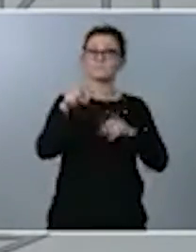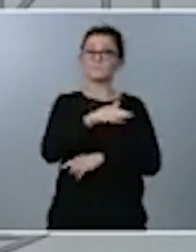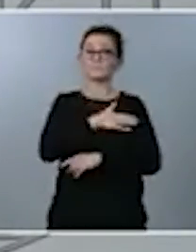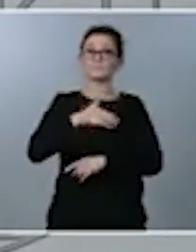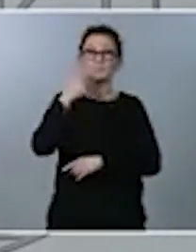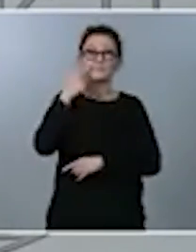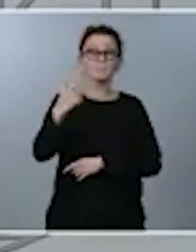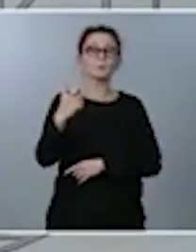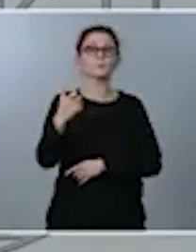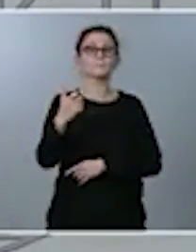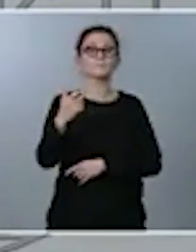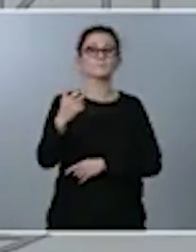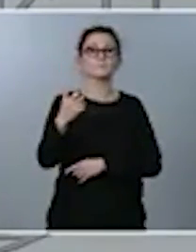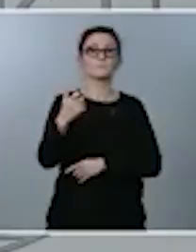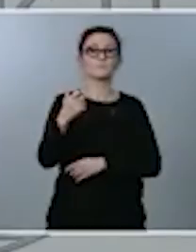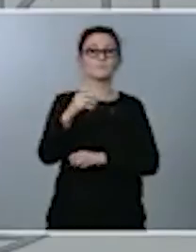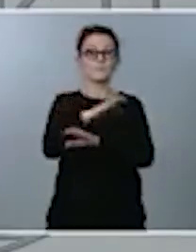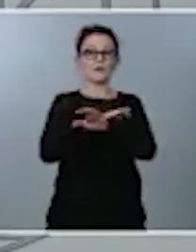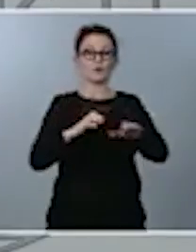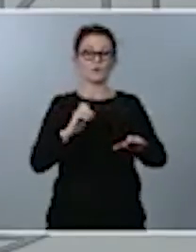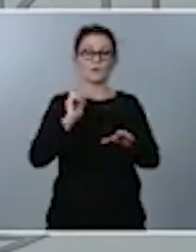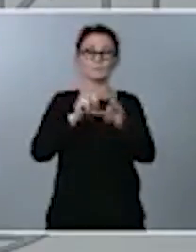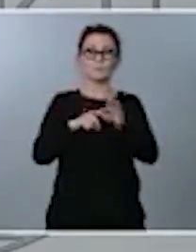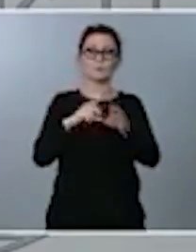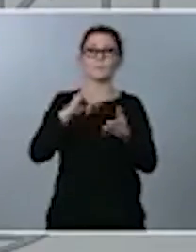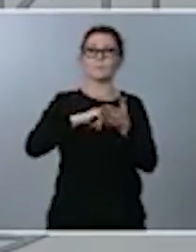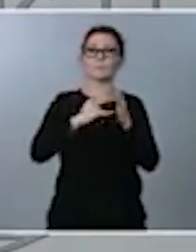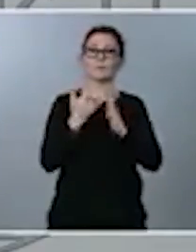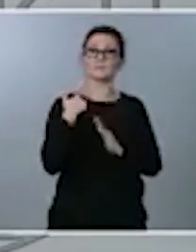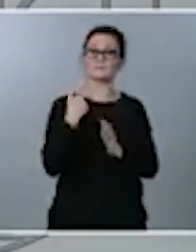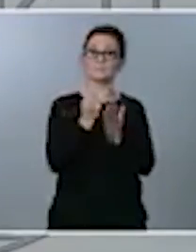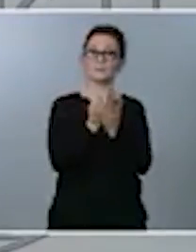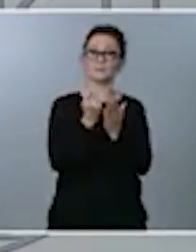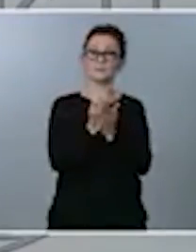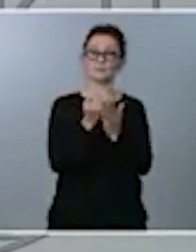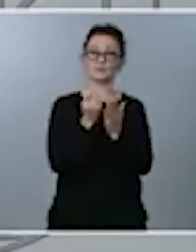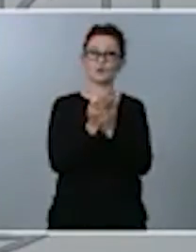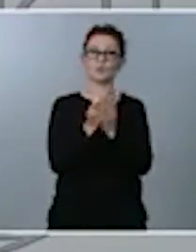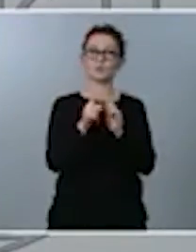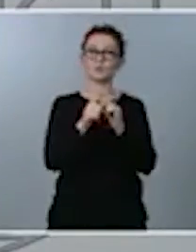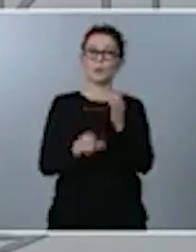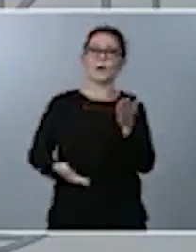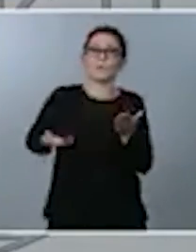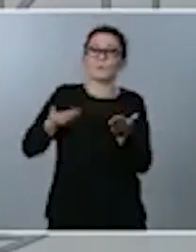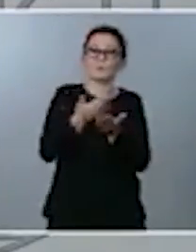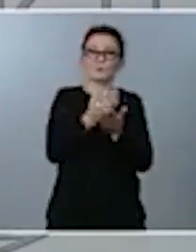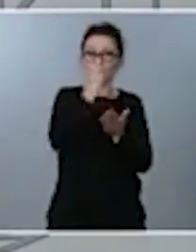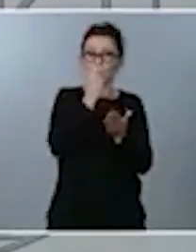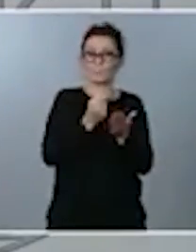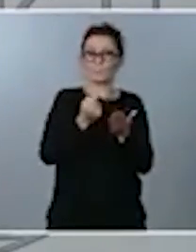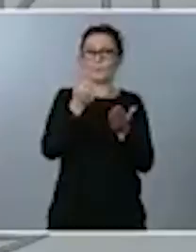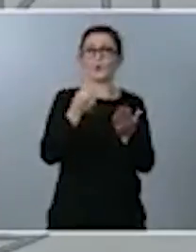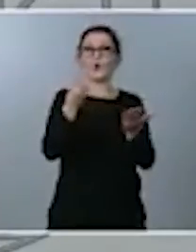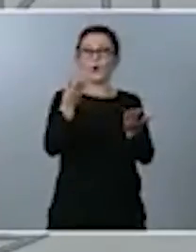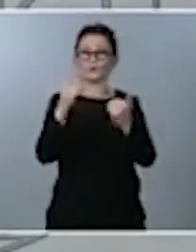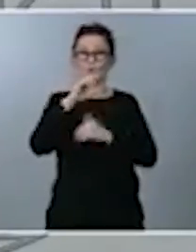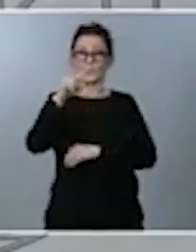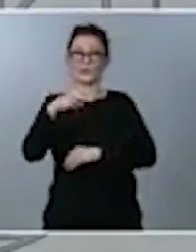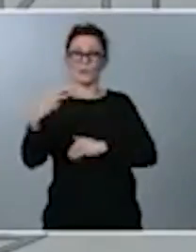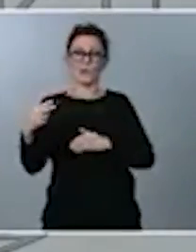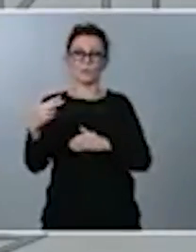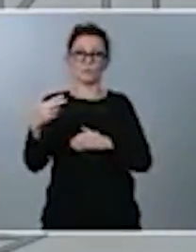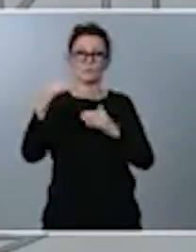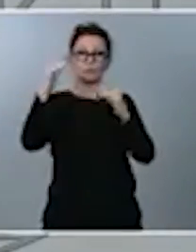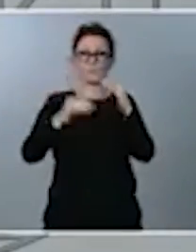los partícipes de estos planes de pensiones realizan aportaciones muy inferiores a esos 8.000 euros, que son el